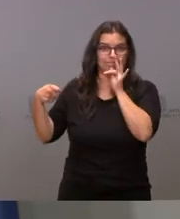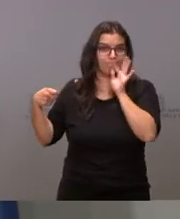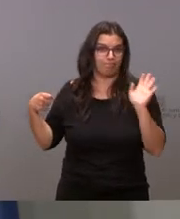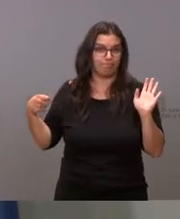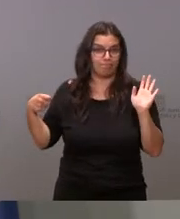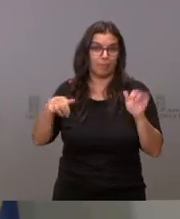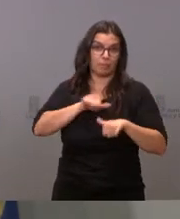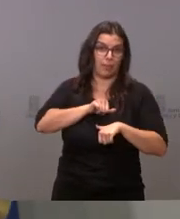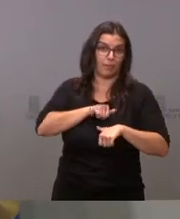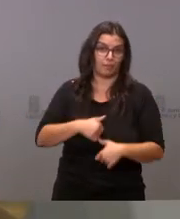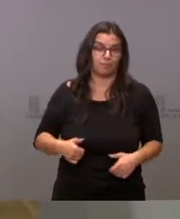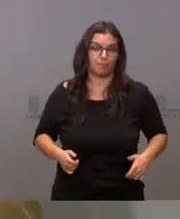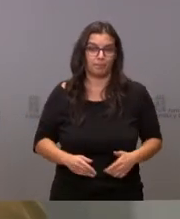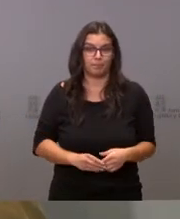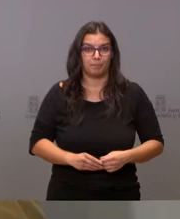ocurrido.